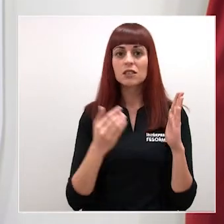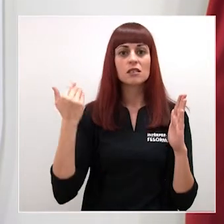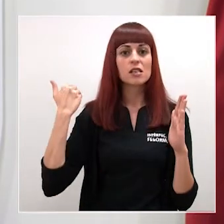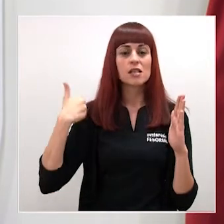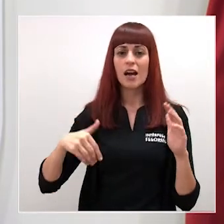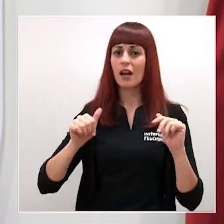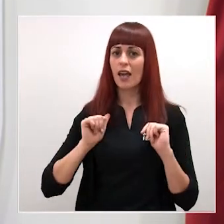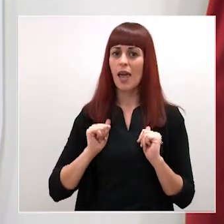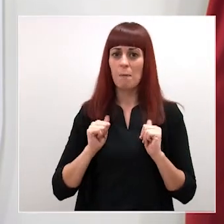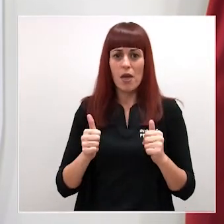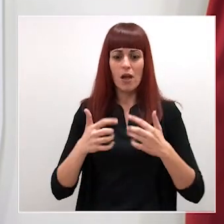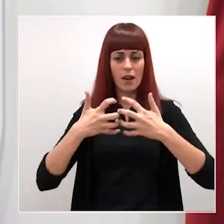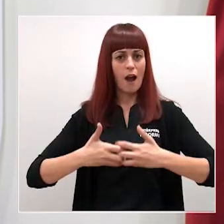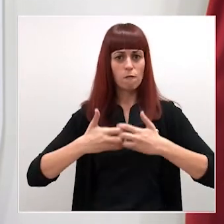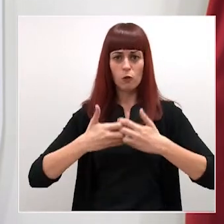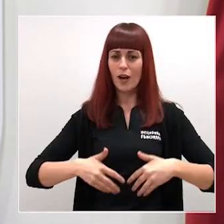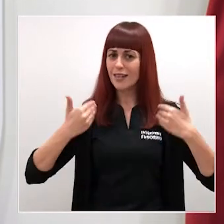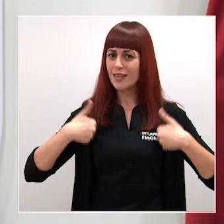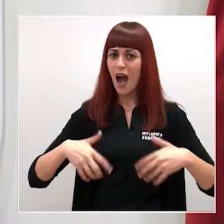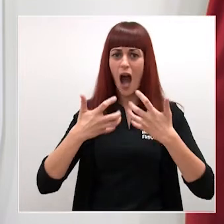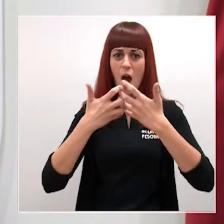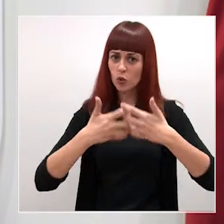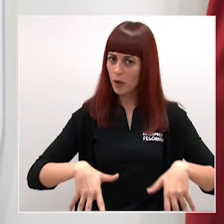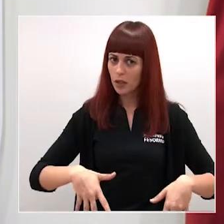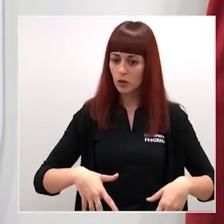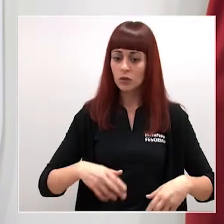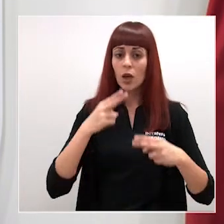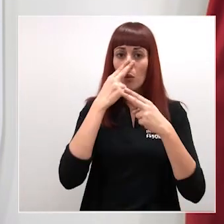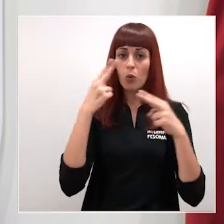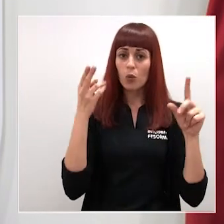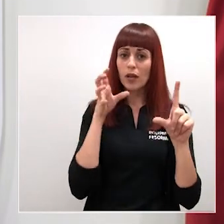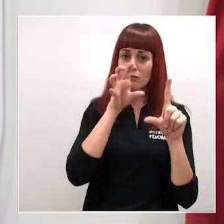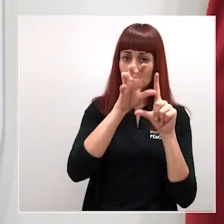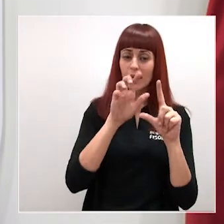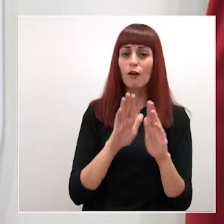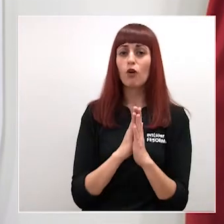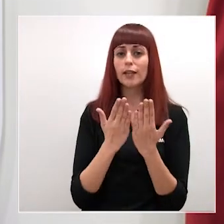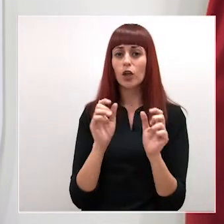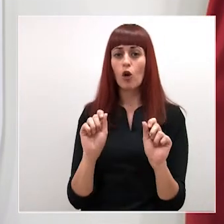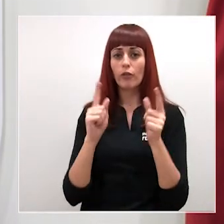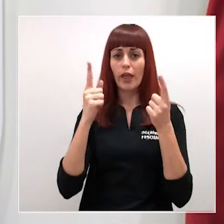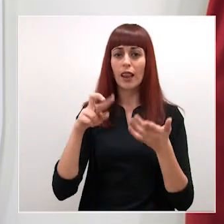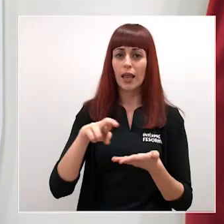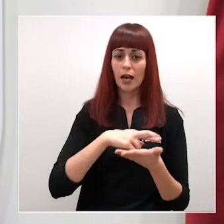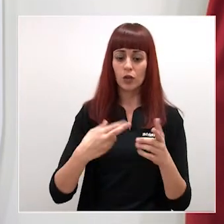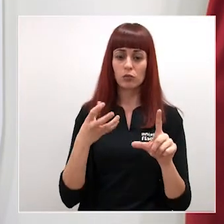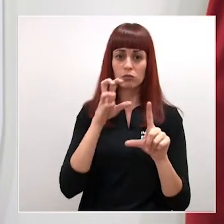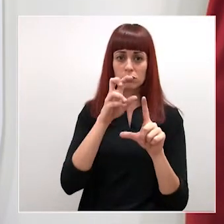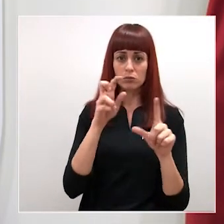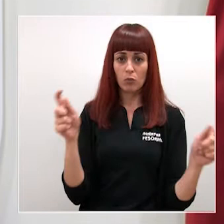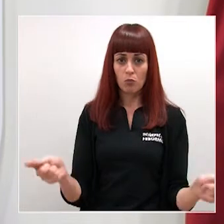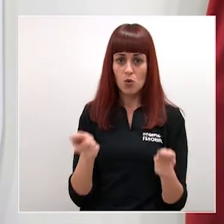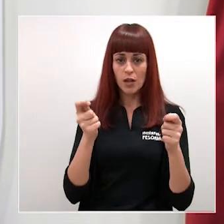entran automáticamente en vigor tras su publicación en el BOM, en el Boletín Oficial de la Región, pero